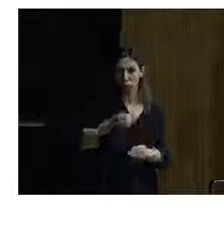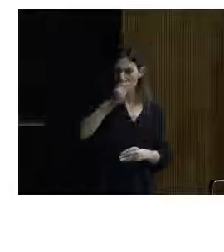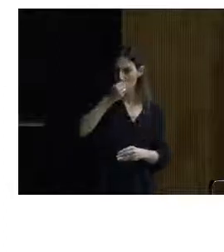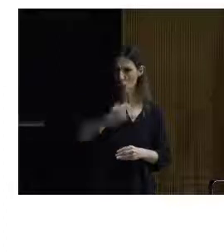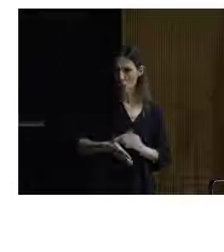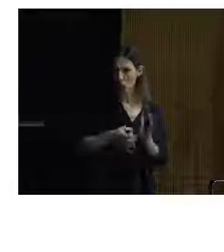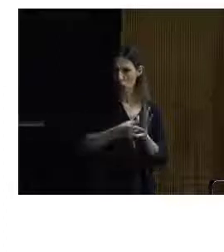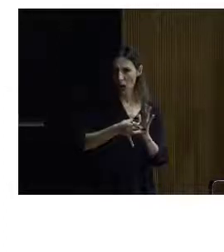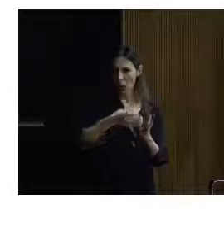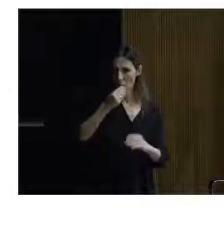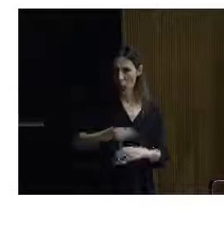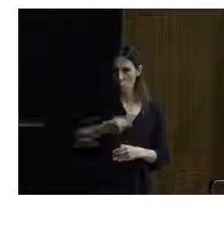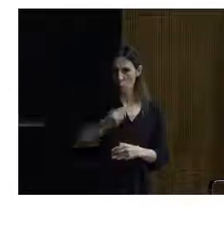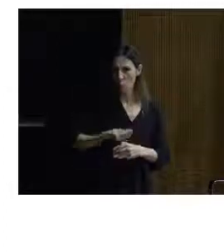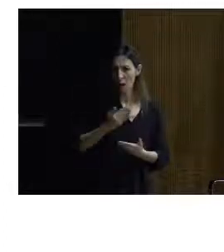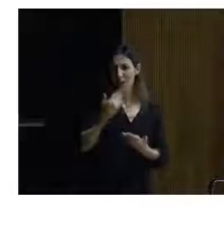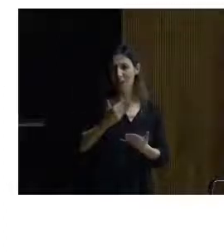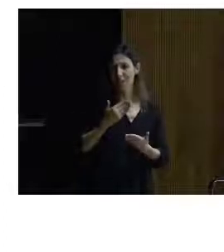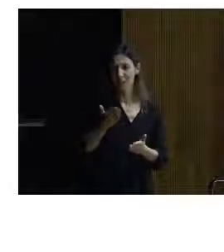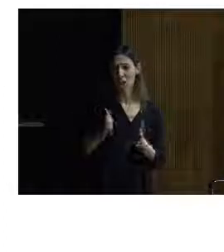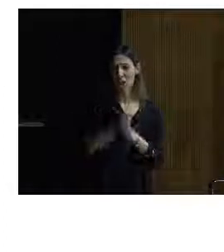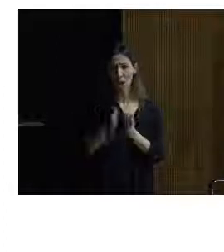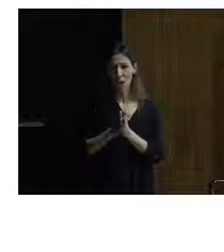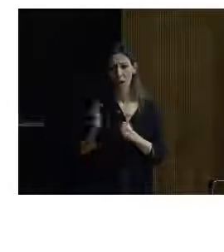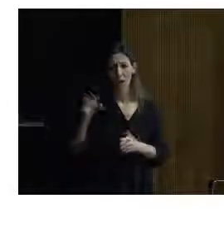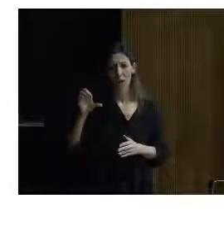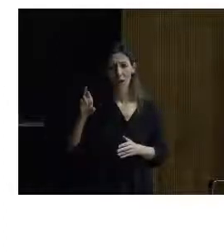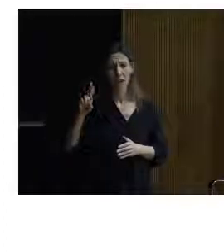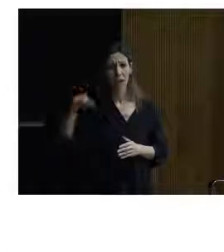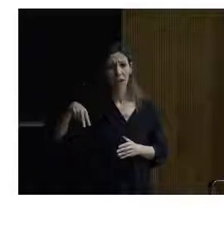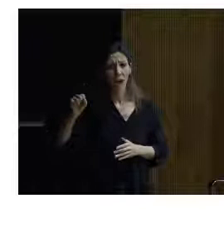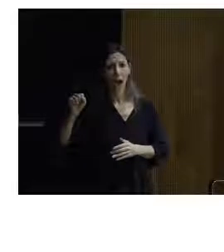Fernando Cobos, con madera en la terraza.